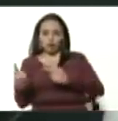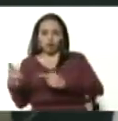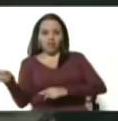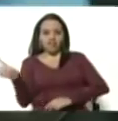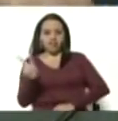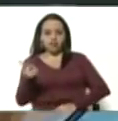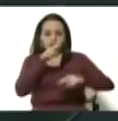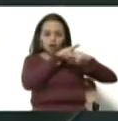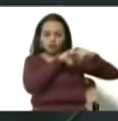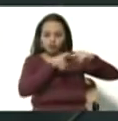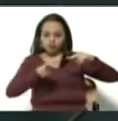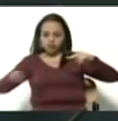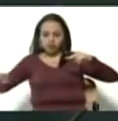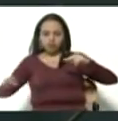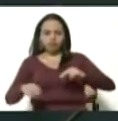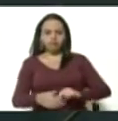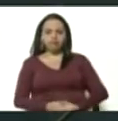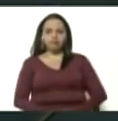ilegal.